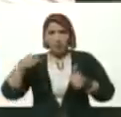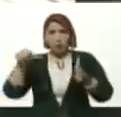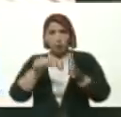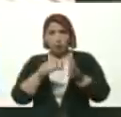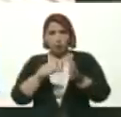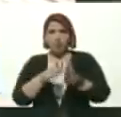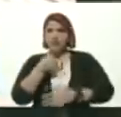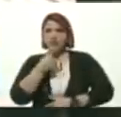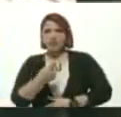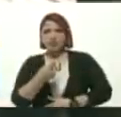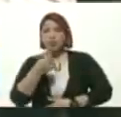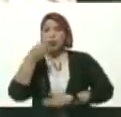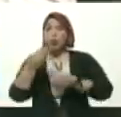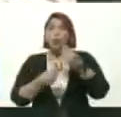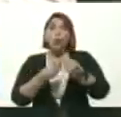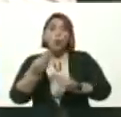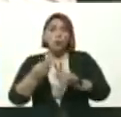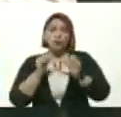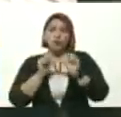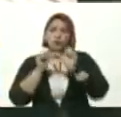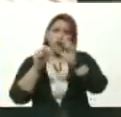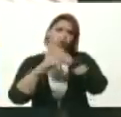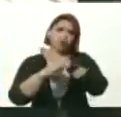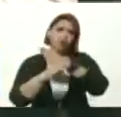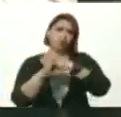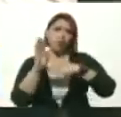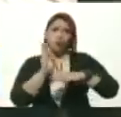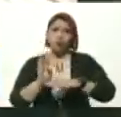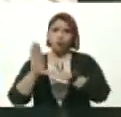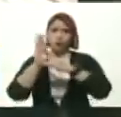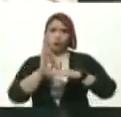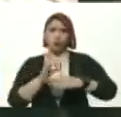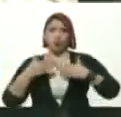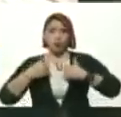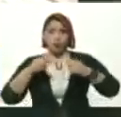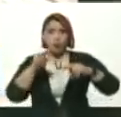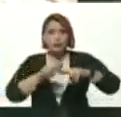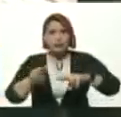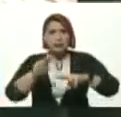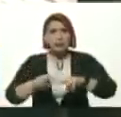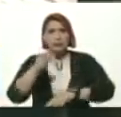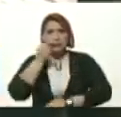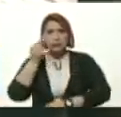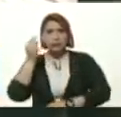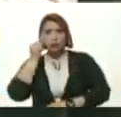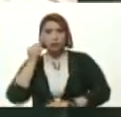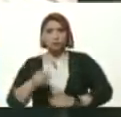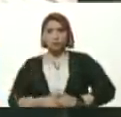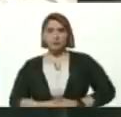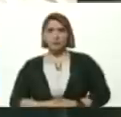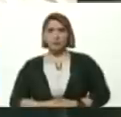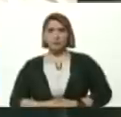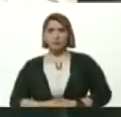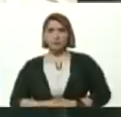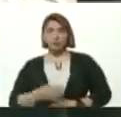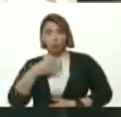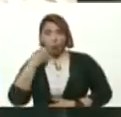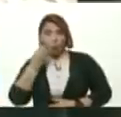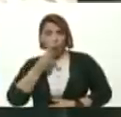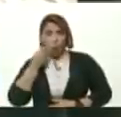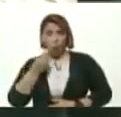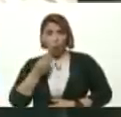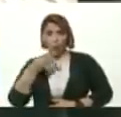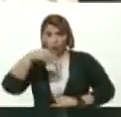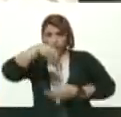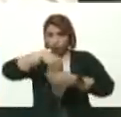señala Cómo mantener De manera segura Al niño Al niño A la niña Al joven En